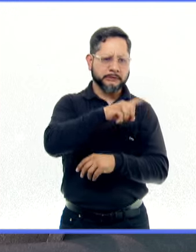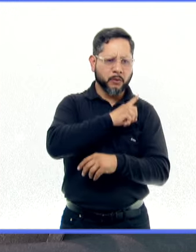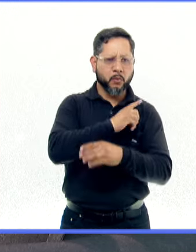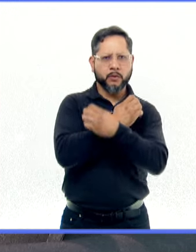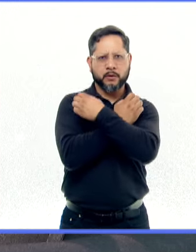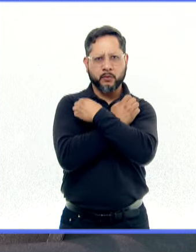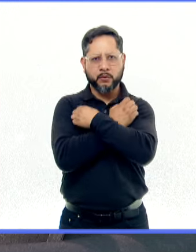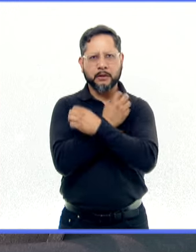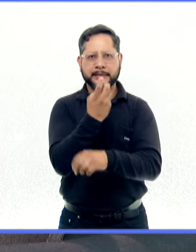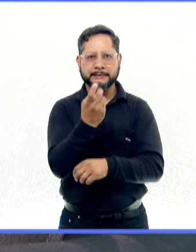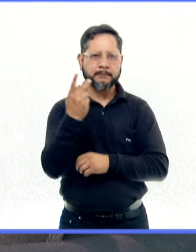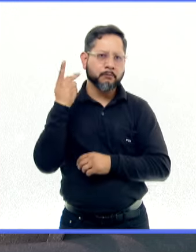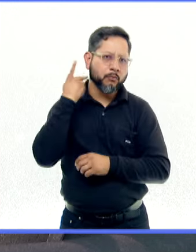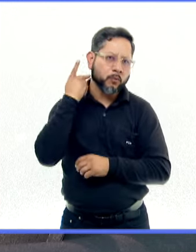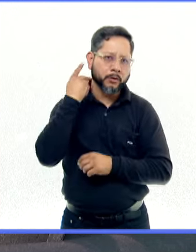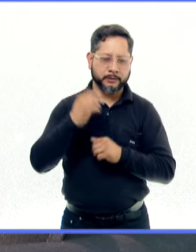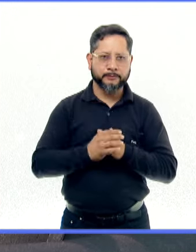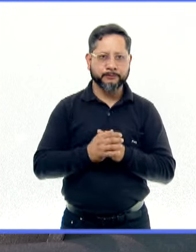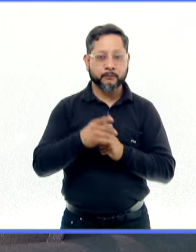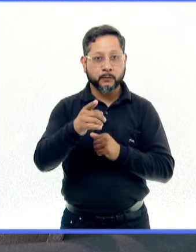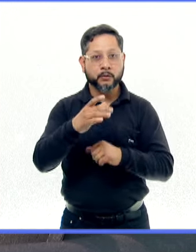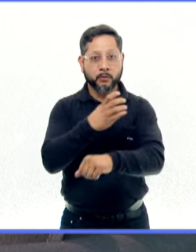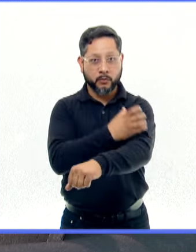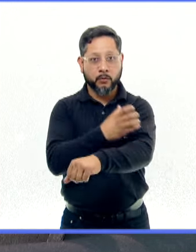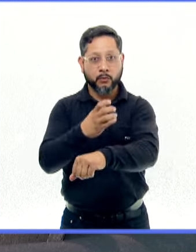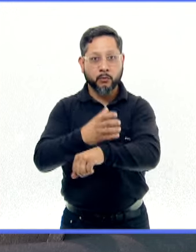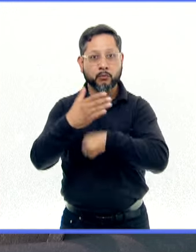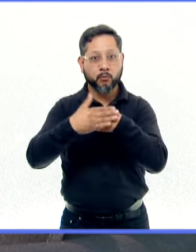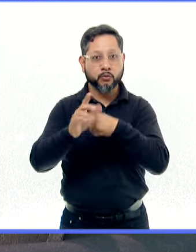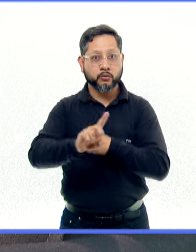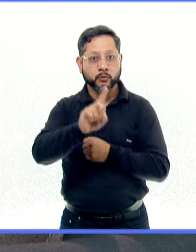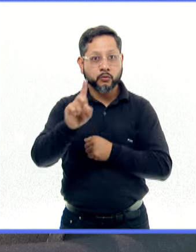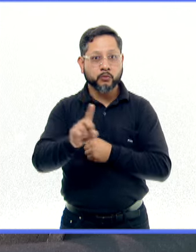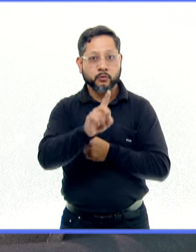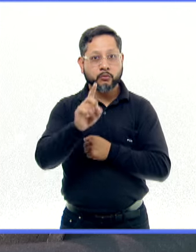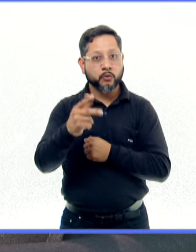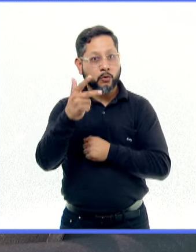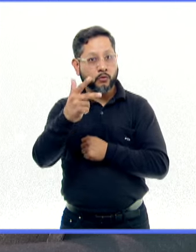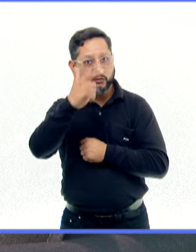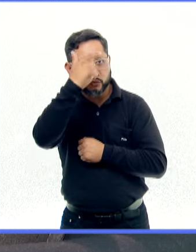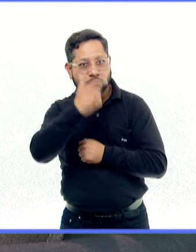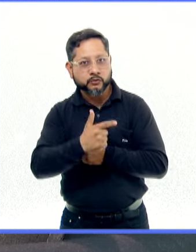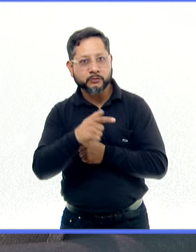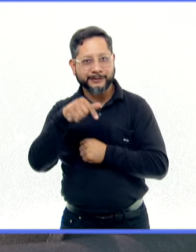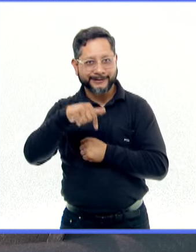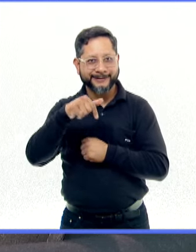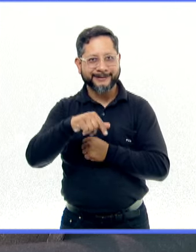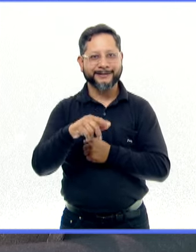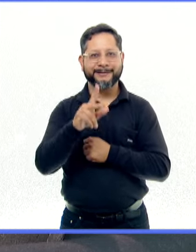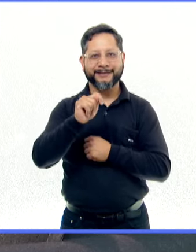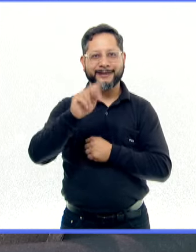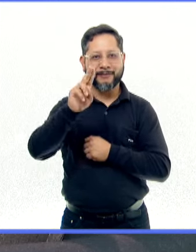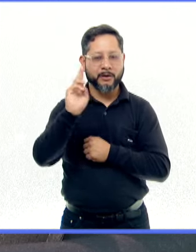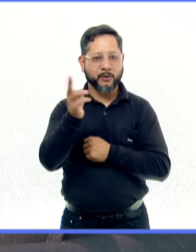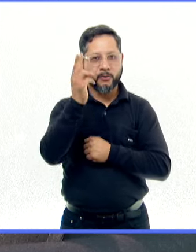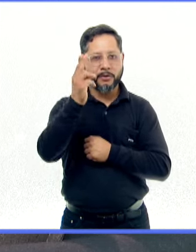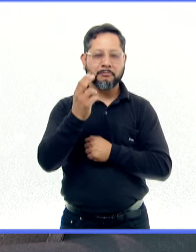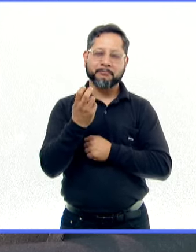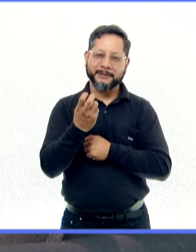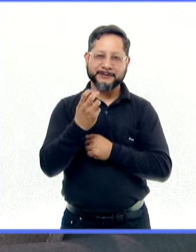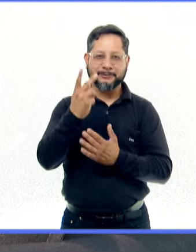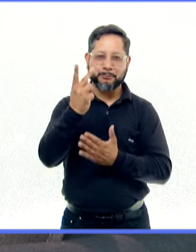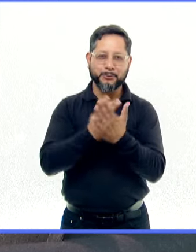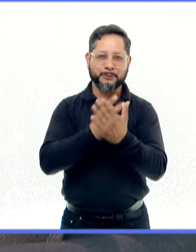la educación pero también con la política. Acompáñenos el próximo domingo en punto de las 8 de la noche aquí en la señal de TV UNAM. Con esto